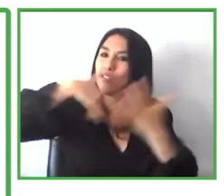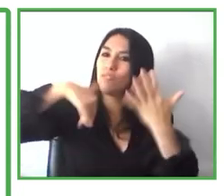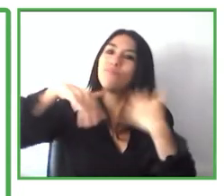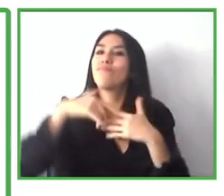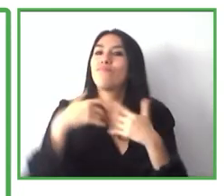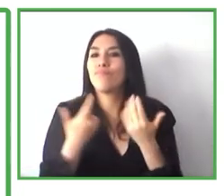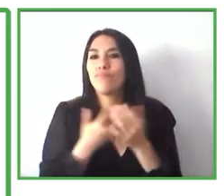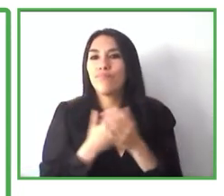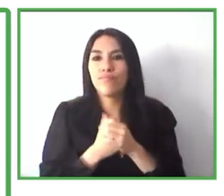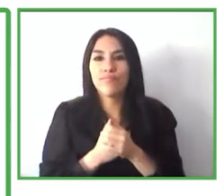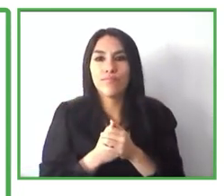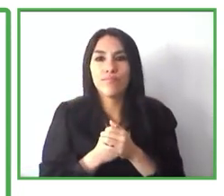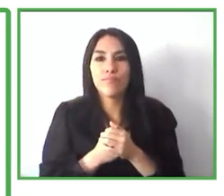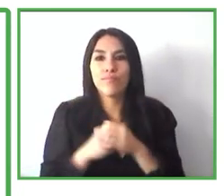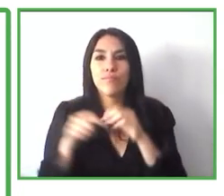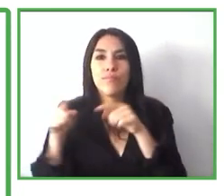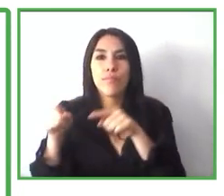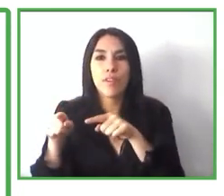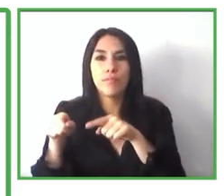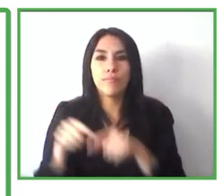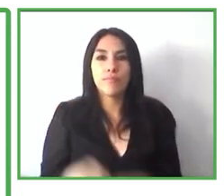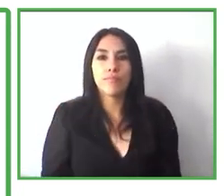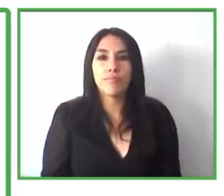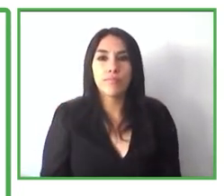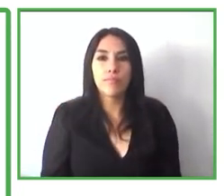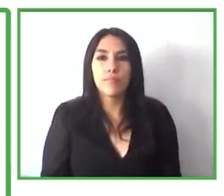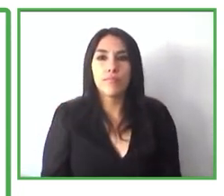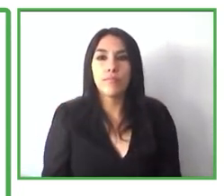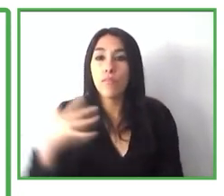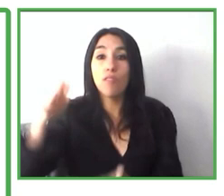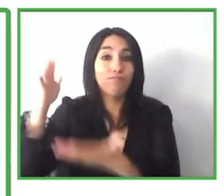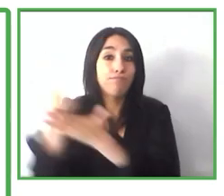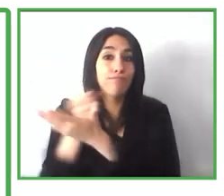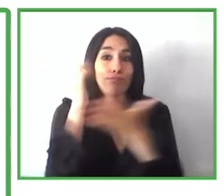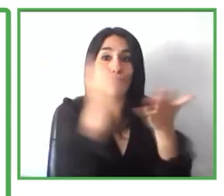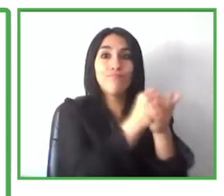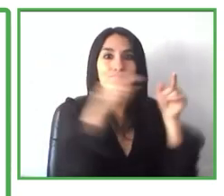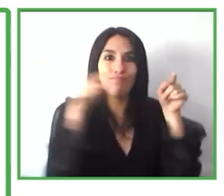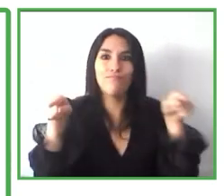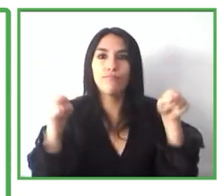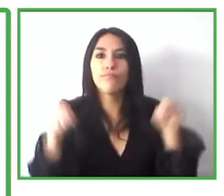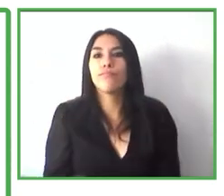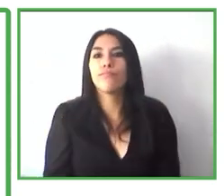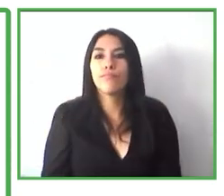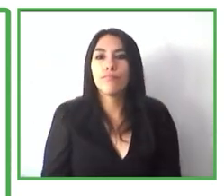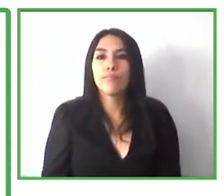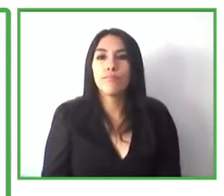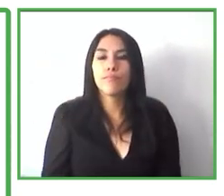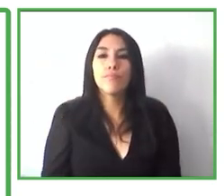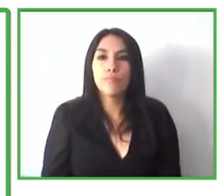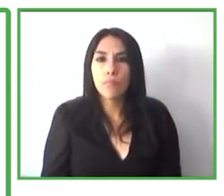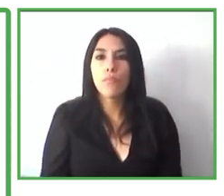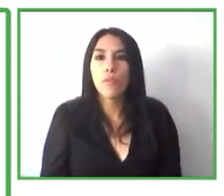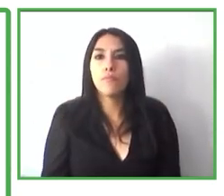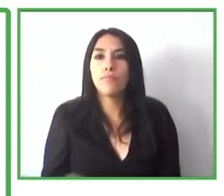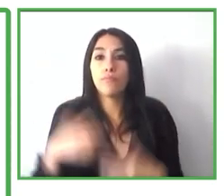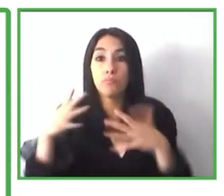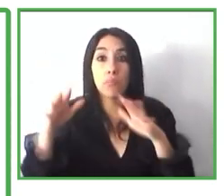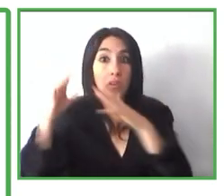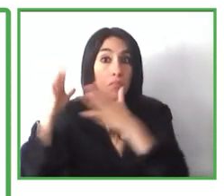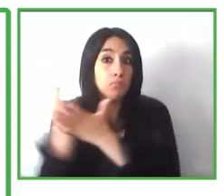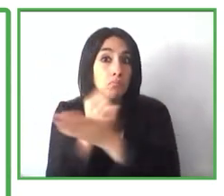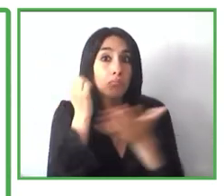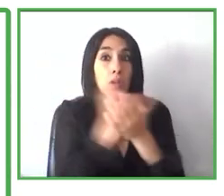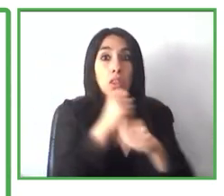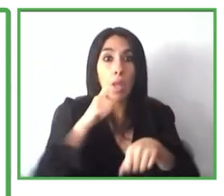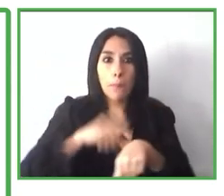Todos los instructores laborales hacemos la búsqueda del trabajo y contactamos a las empresas. También hace un par de